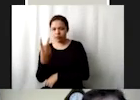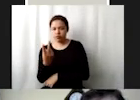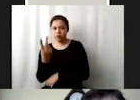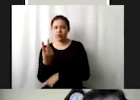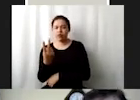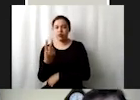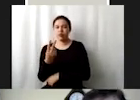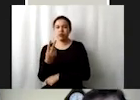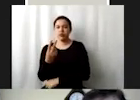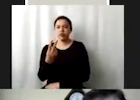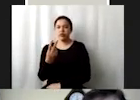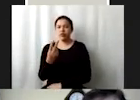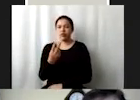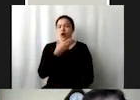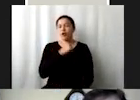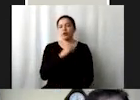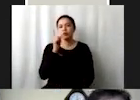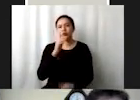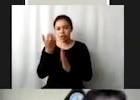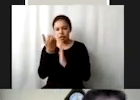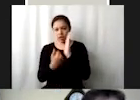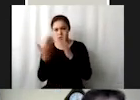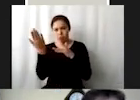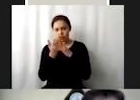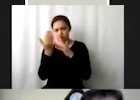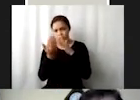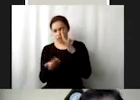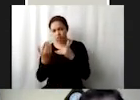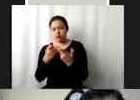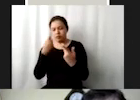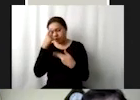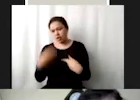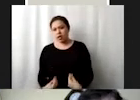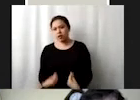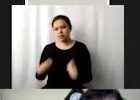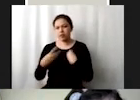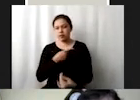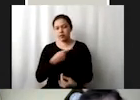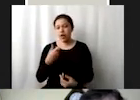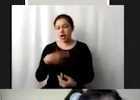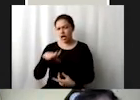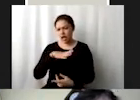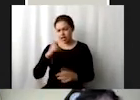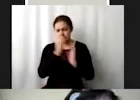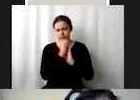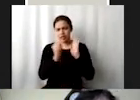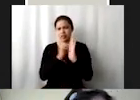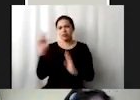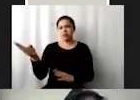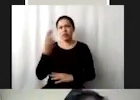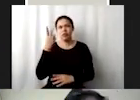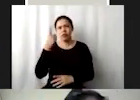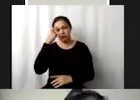la proporción de hombres y mujeres de todas las edades que viven en pobreza pues bueno eso tiene una relación con el sistema universal de los derechos